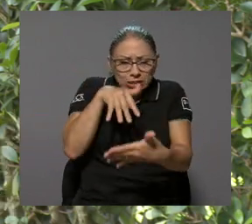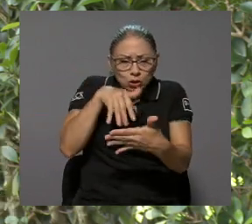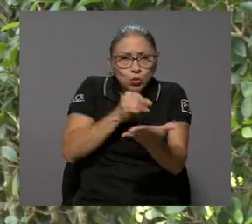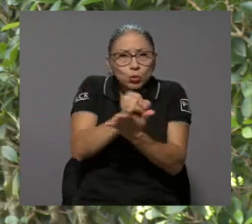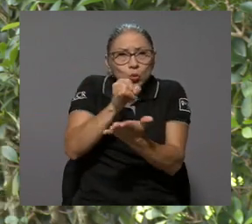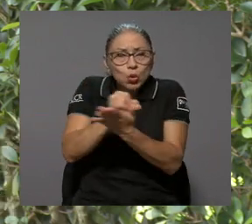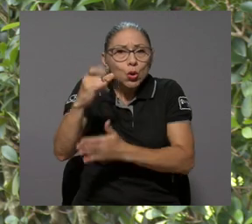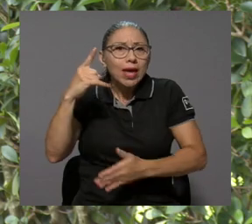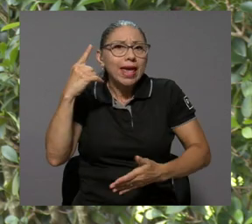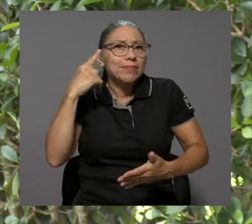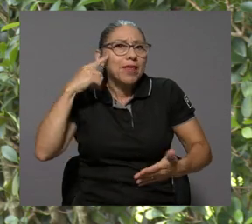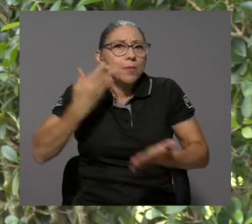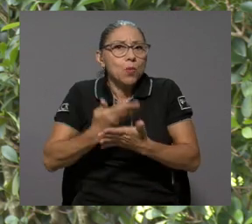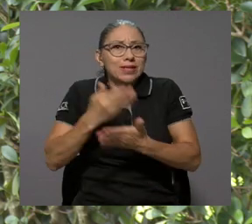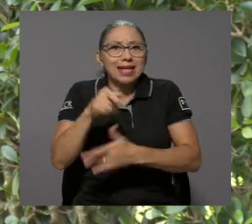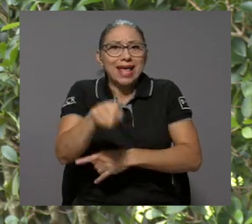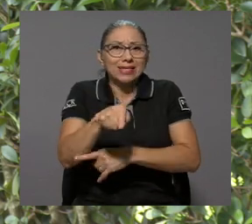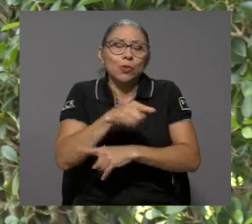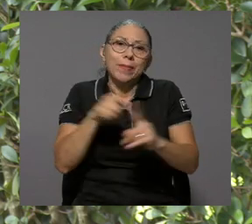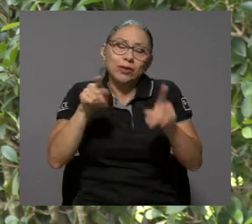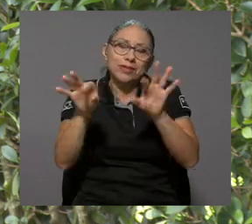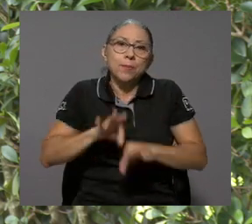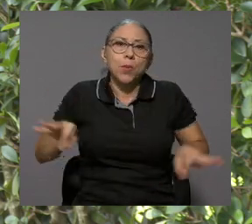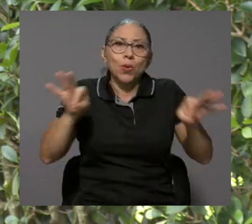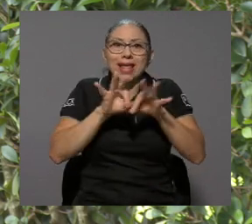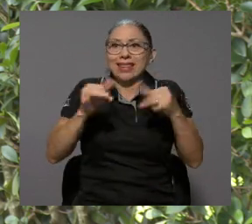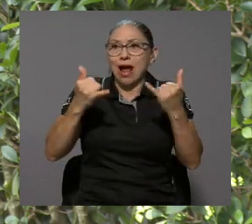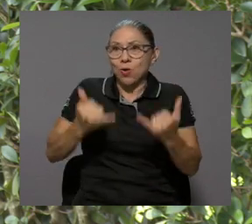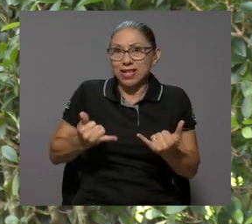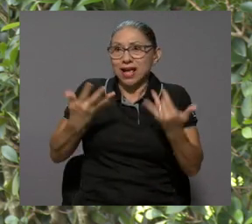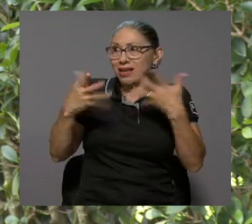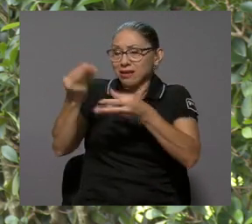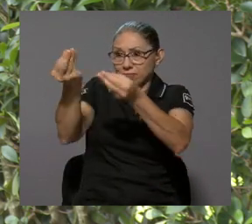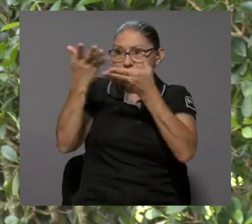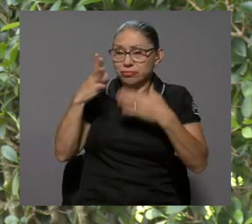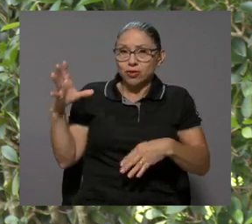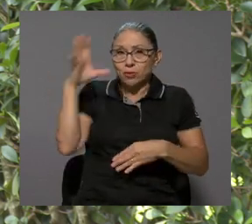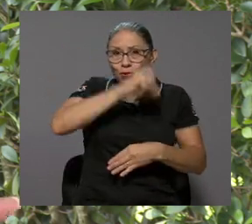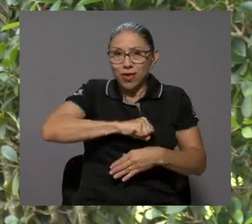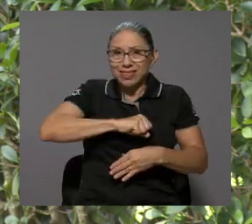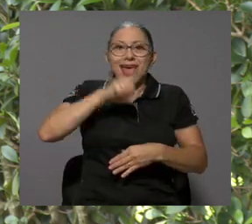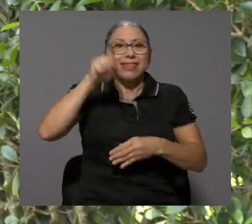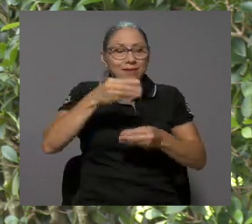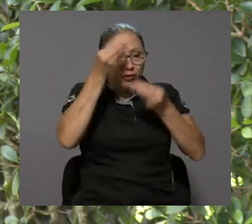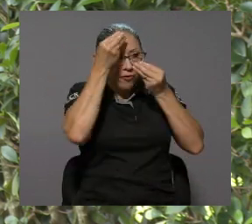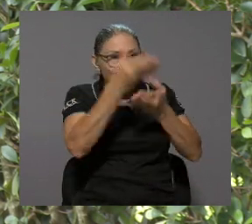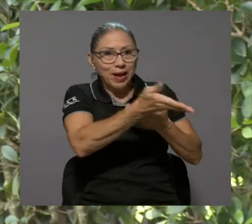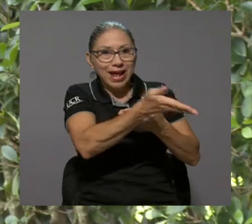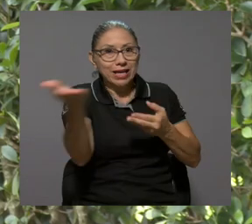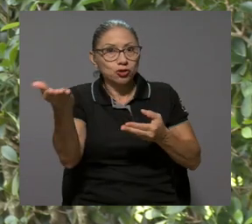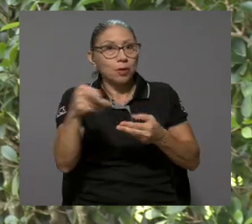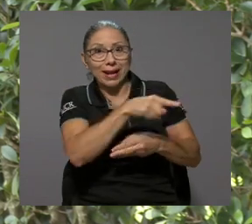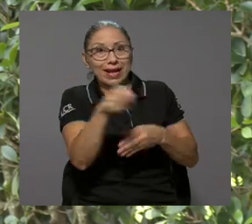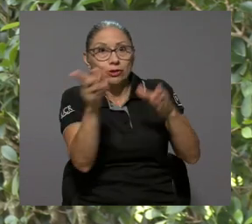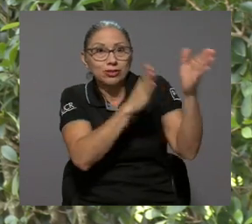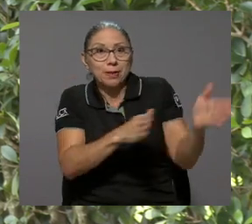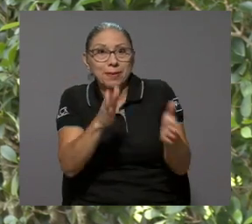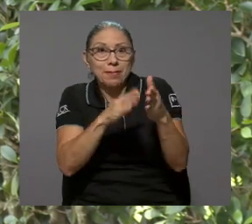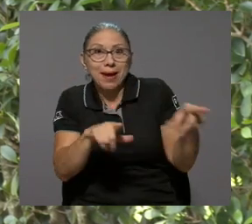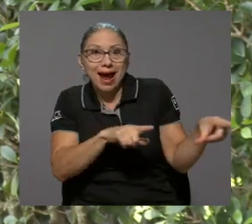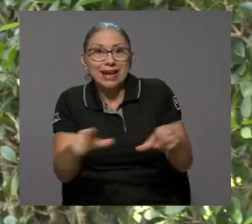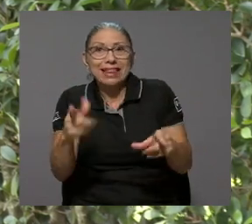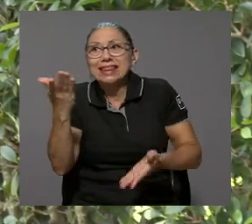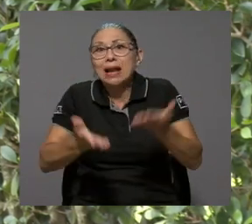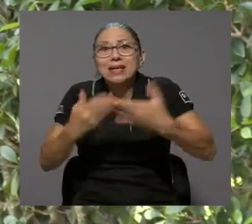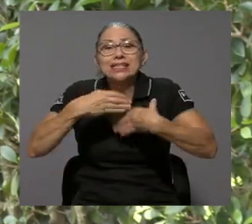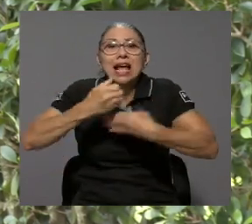existía un estudio donde se demuestra eso. Más es importante, ahorita que nos damos cuenta, pues informarlo a ellos para que se